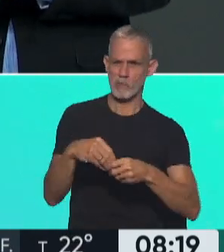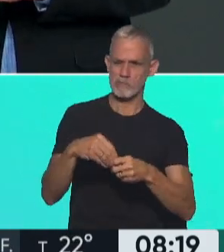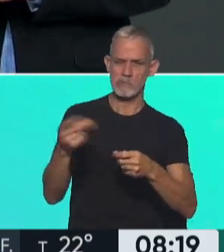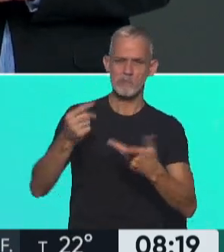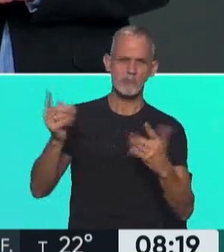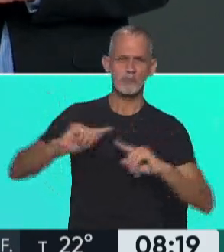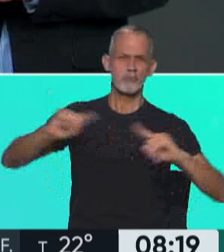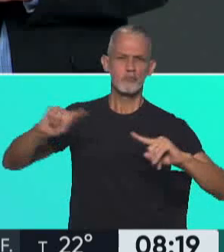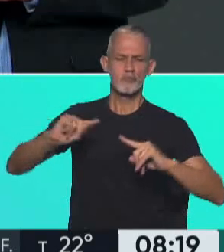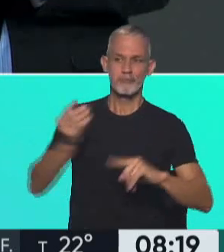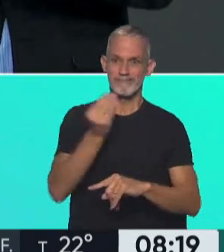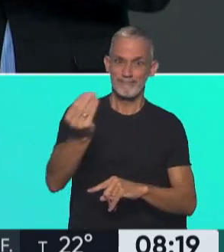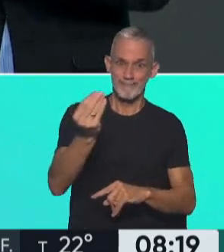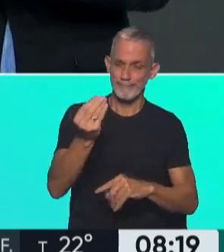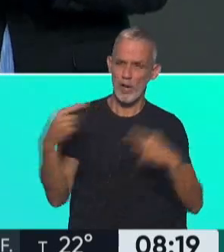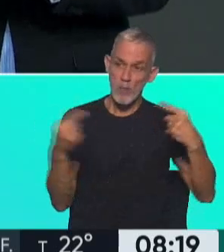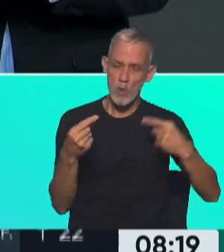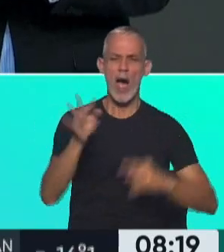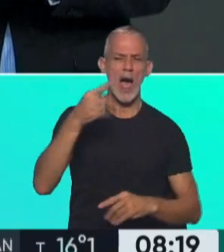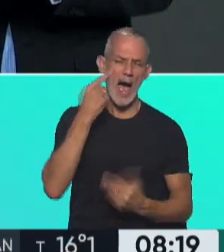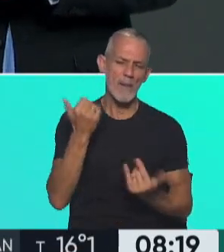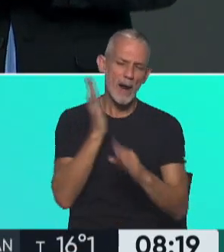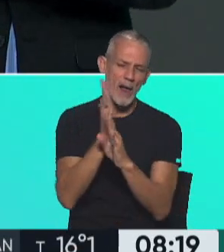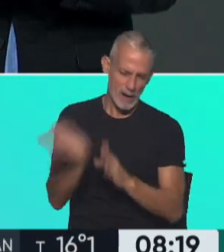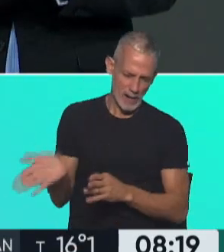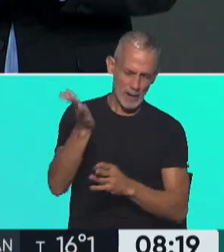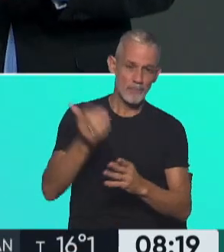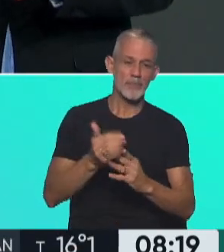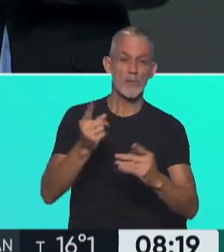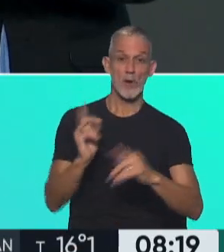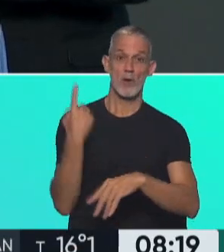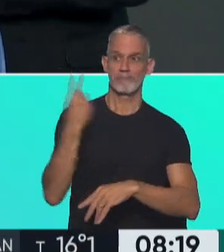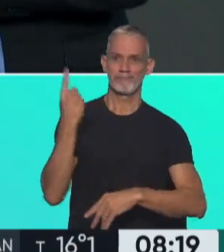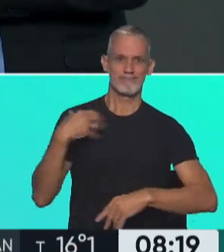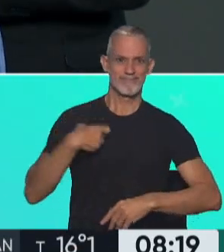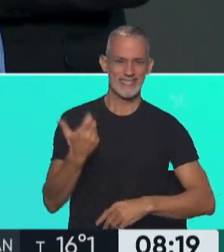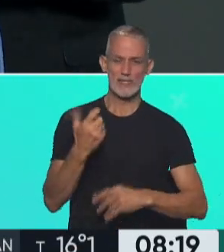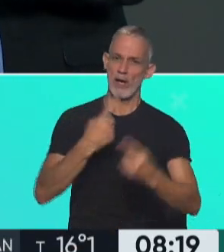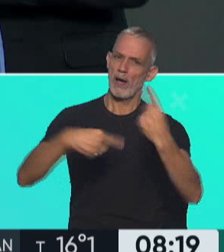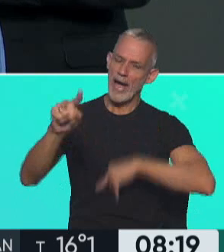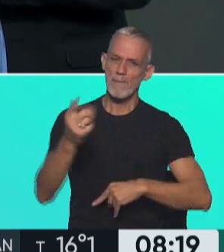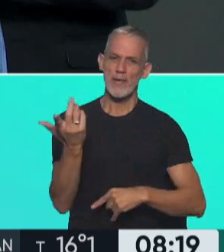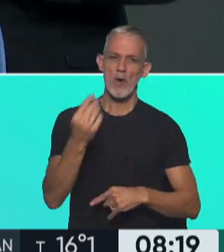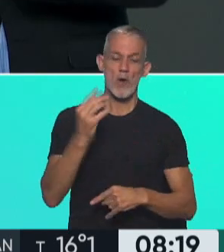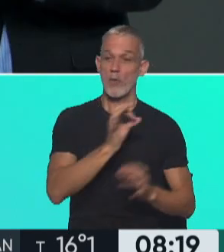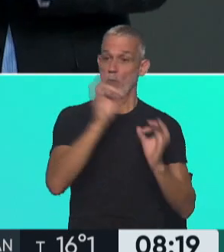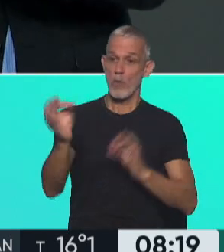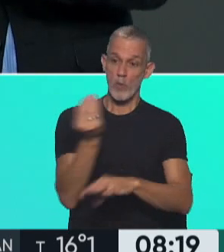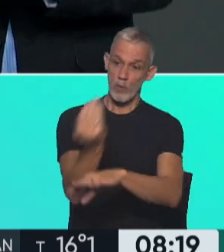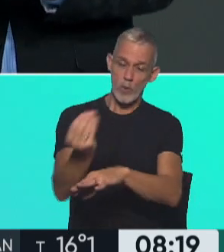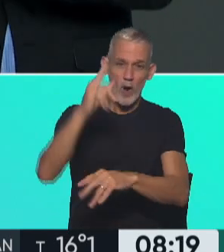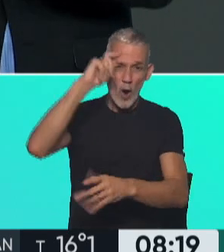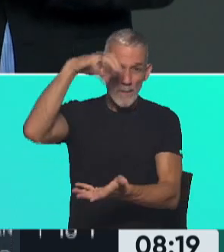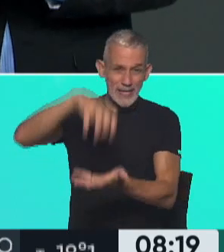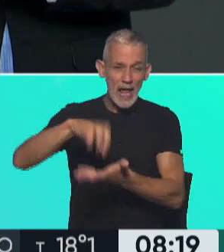a la conducción designada en ese momento. Luego esa conducción cambió y llegó allí alguien que, según